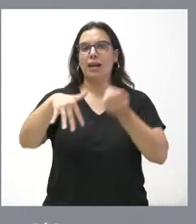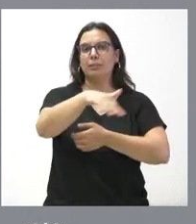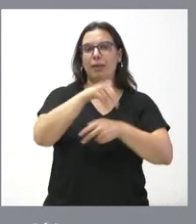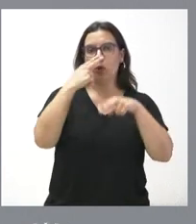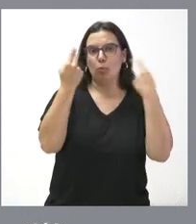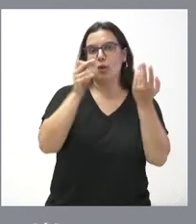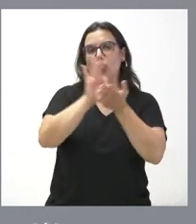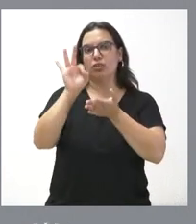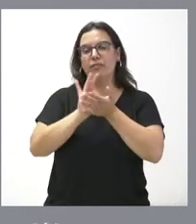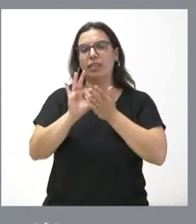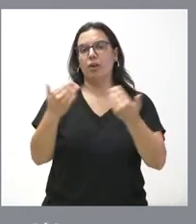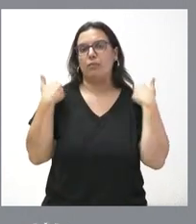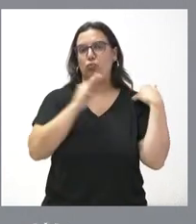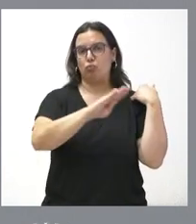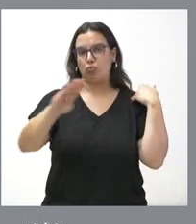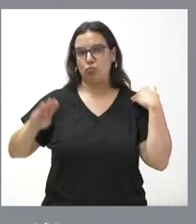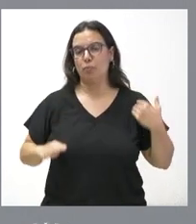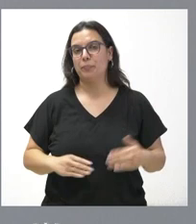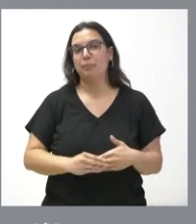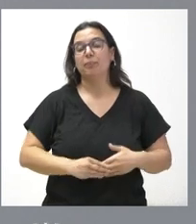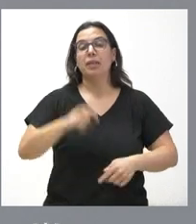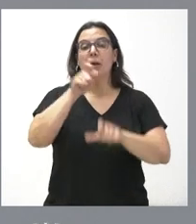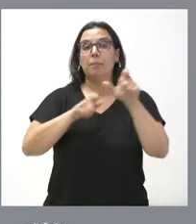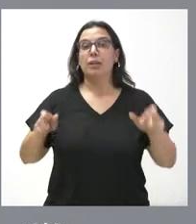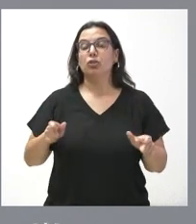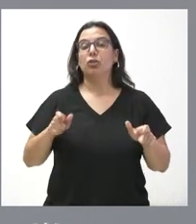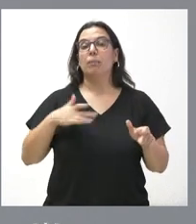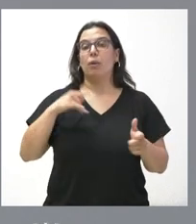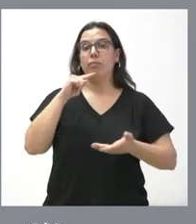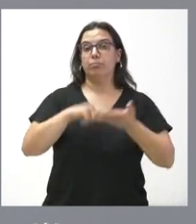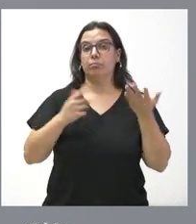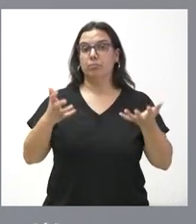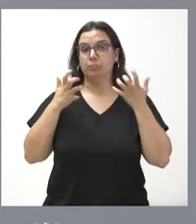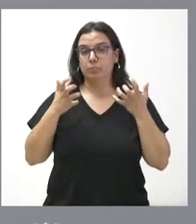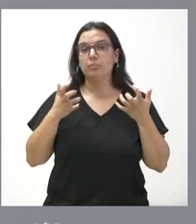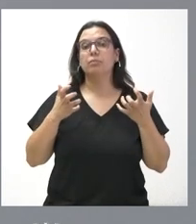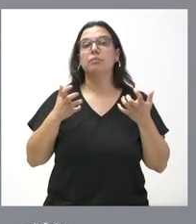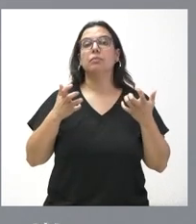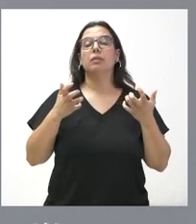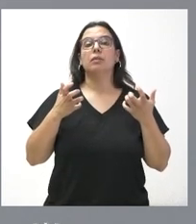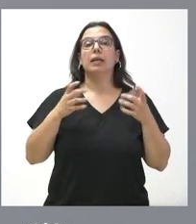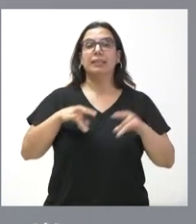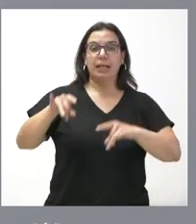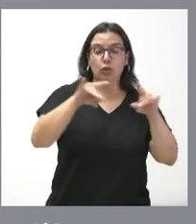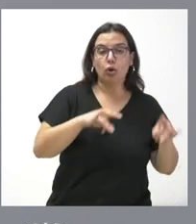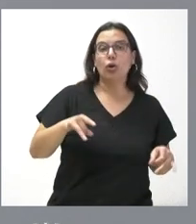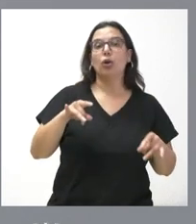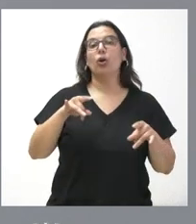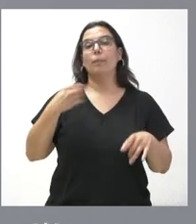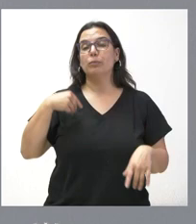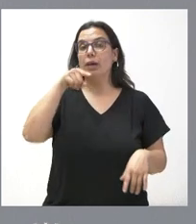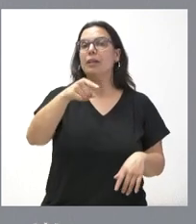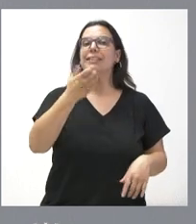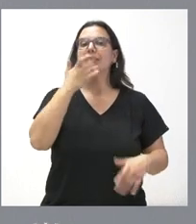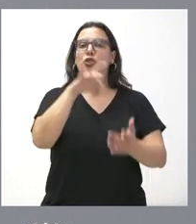de su competencia. Las personas que se van a poder beneficiar, aparte del territorio, de las entidades locales, son desempleados excedentes